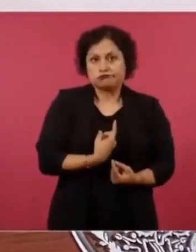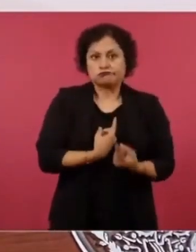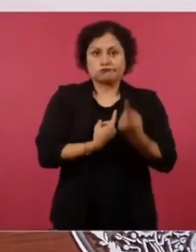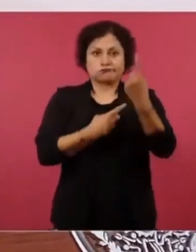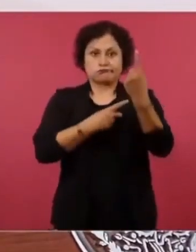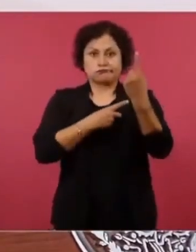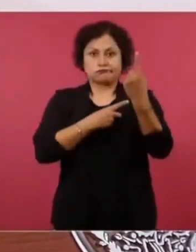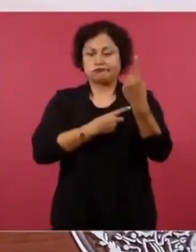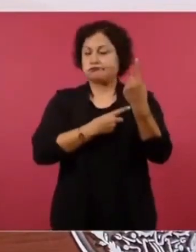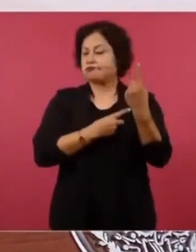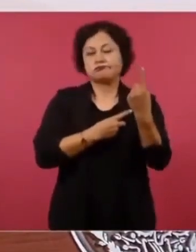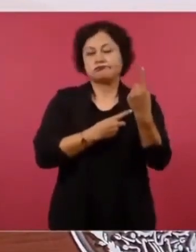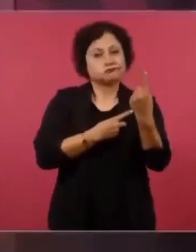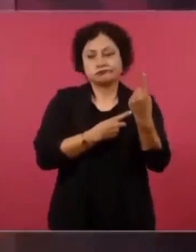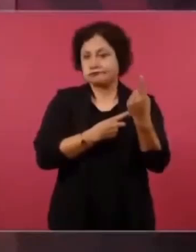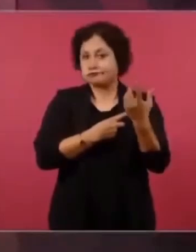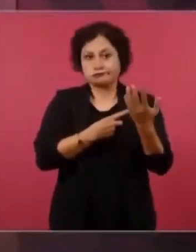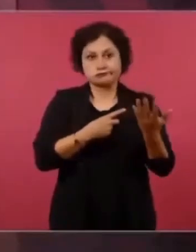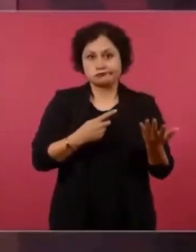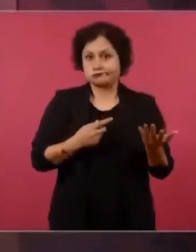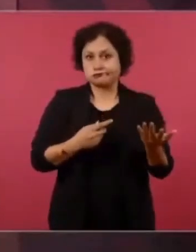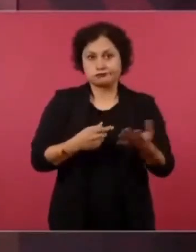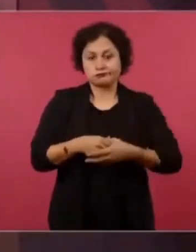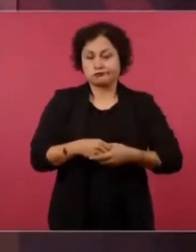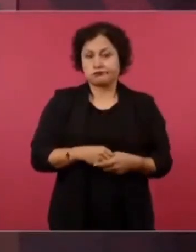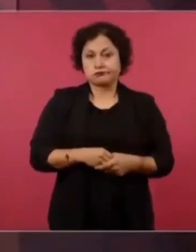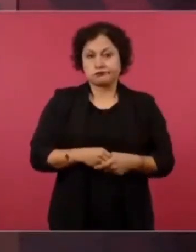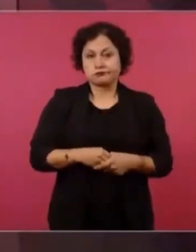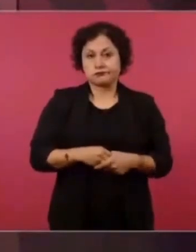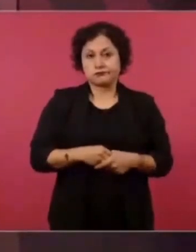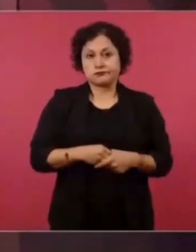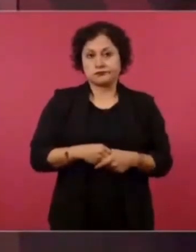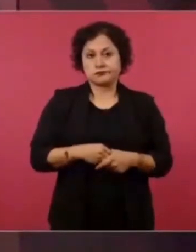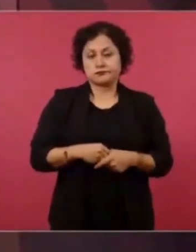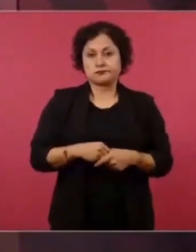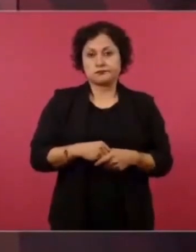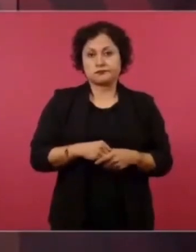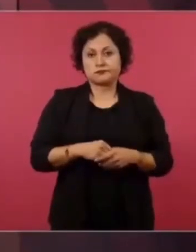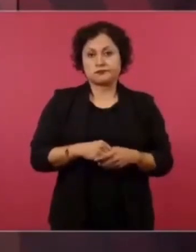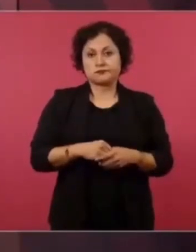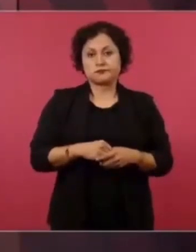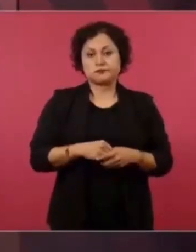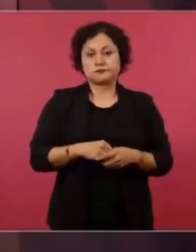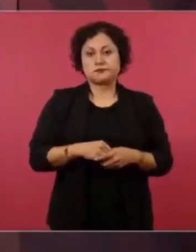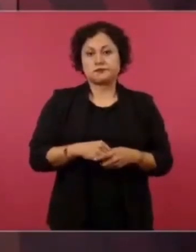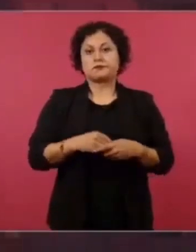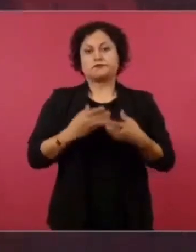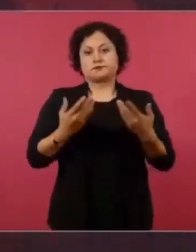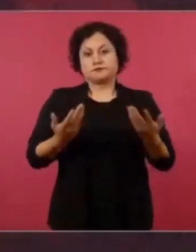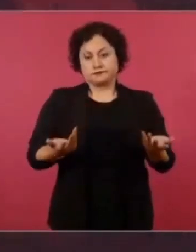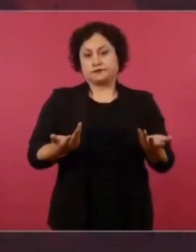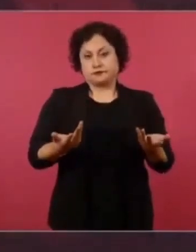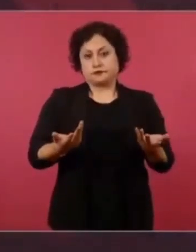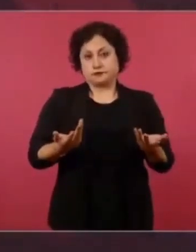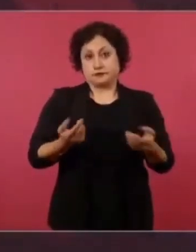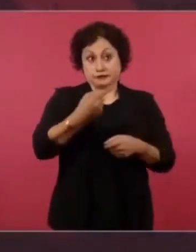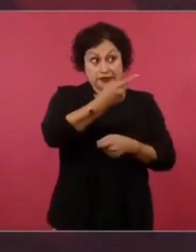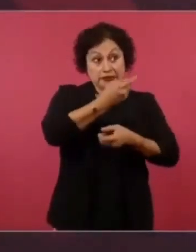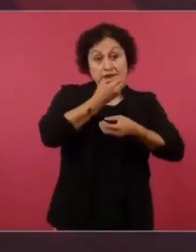No actúe solo y ayuda también mucho